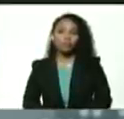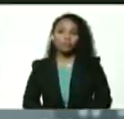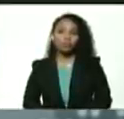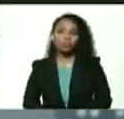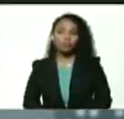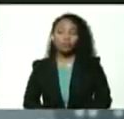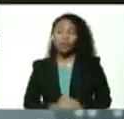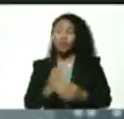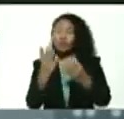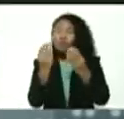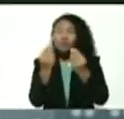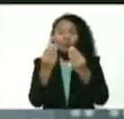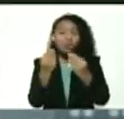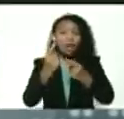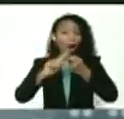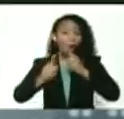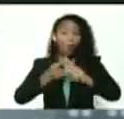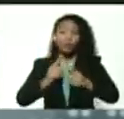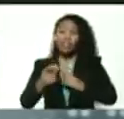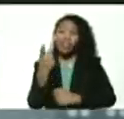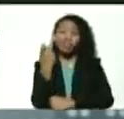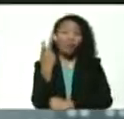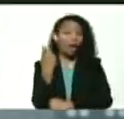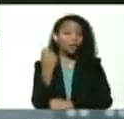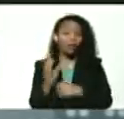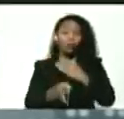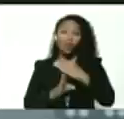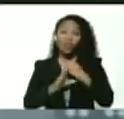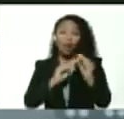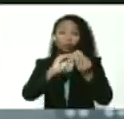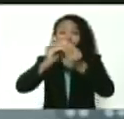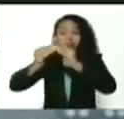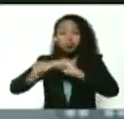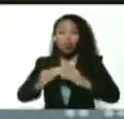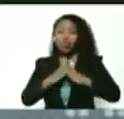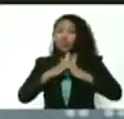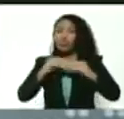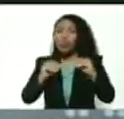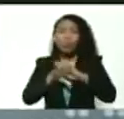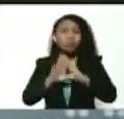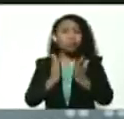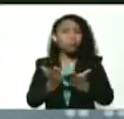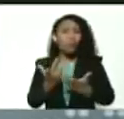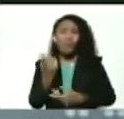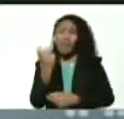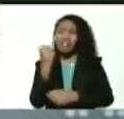son muchas las cosas que están por hacer todo el mundo está por hacer